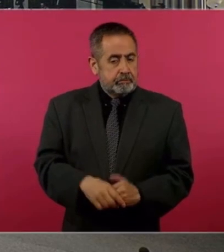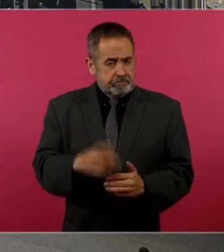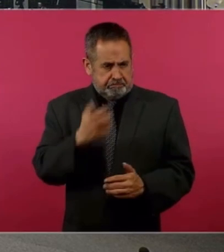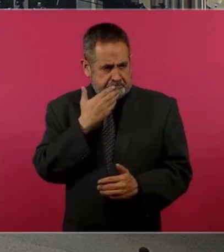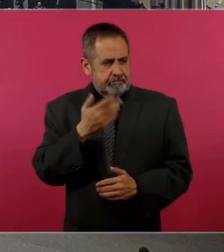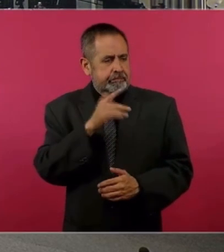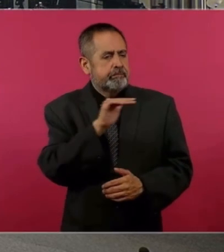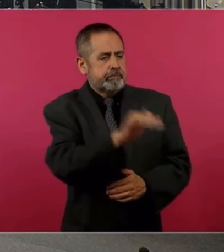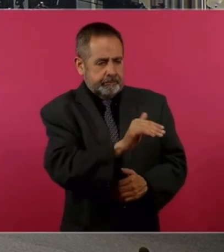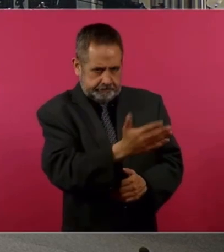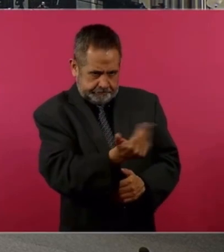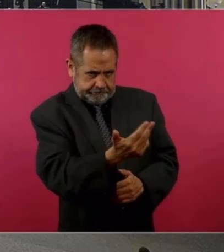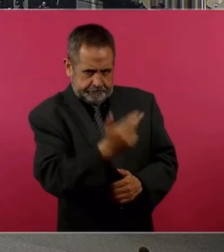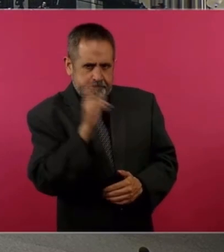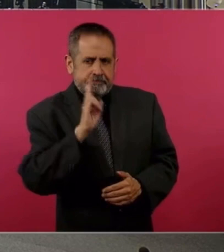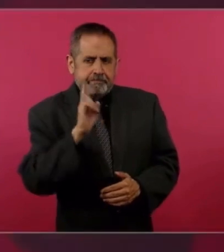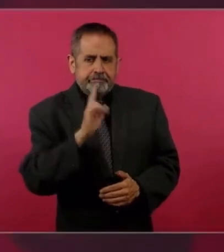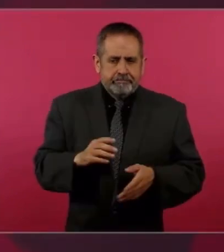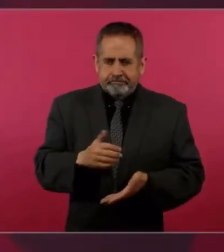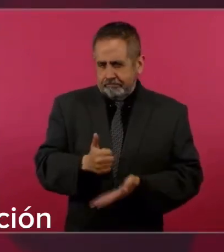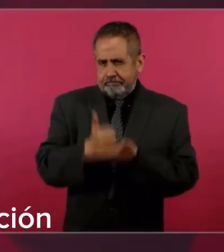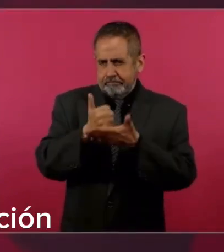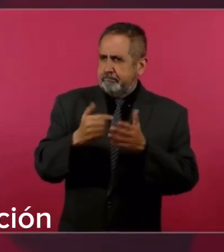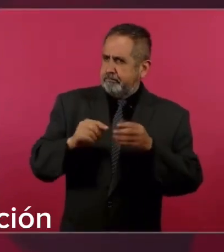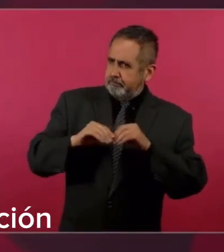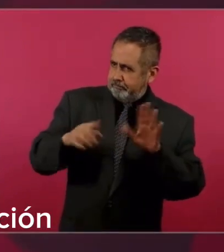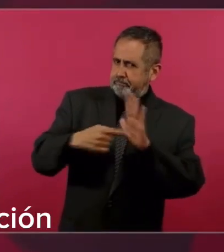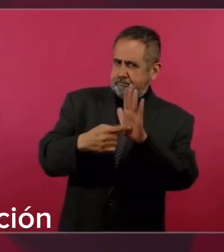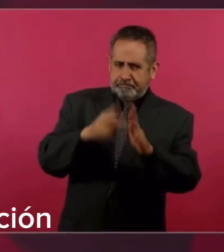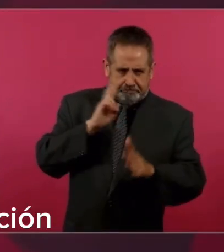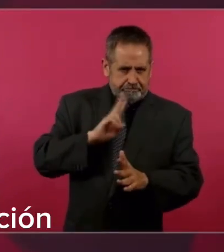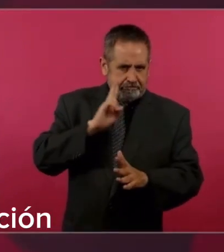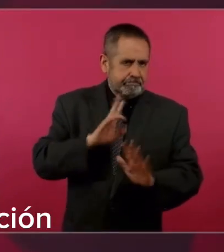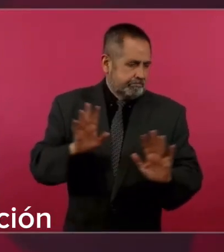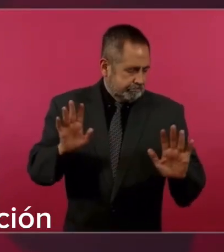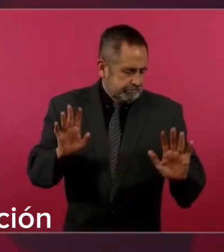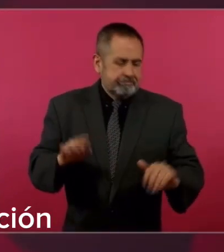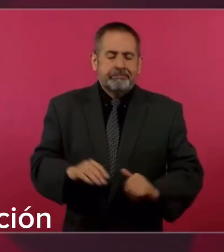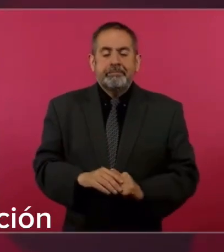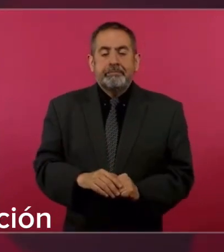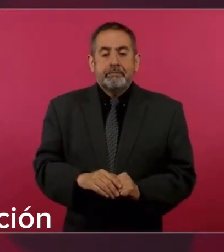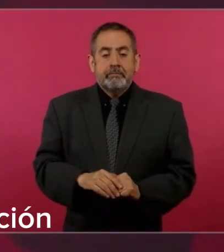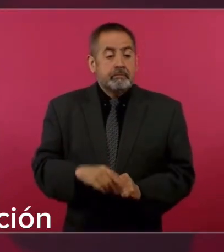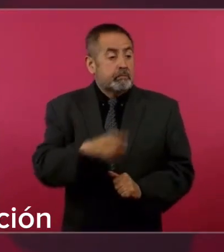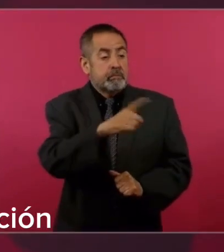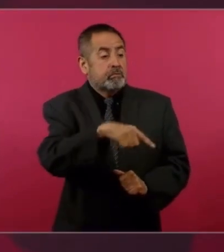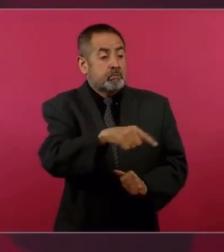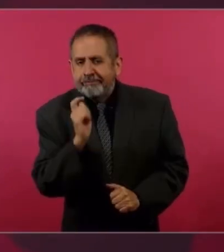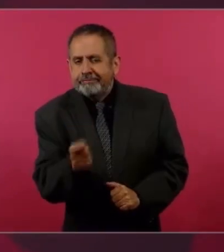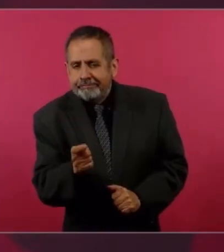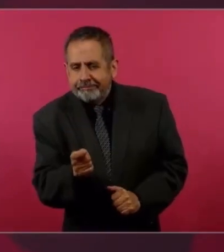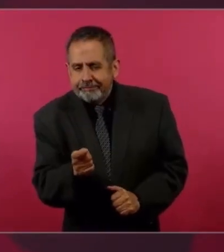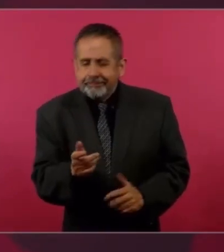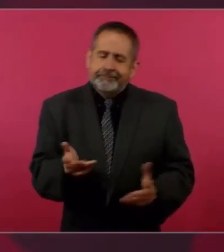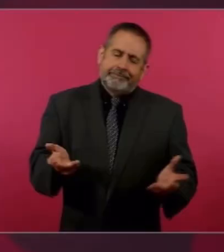Porque esto va a ayudar mucho. Desde luego, si ellos no hacen la investigación,